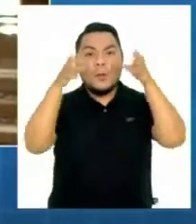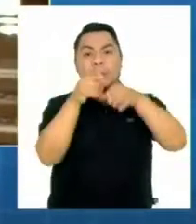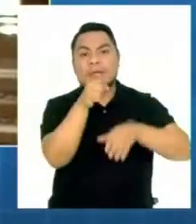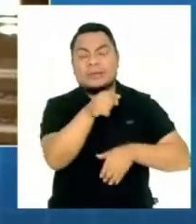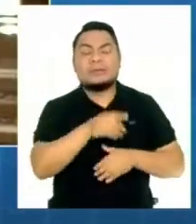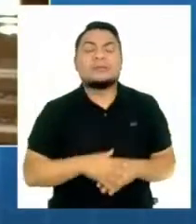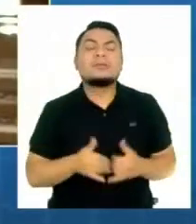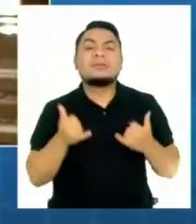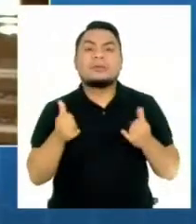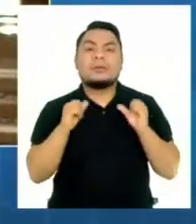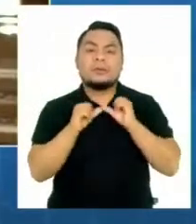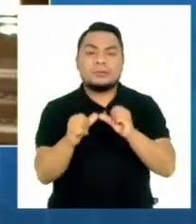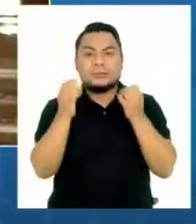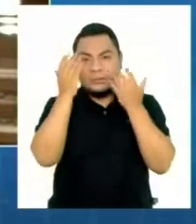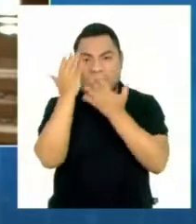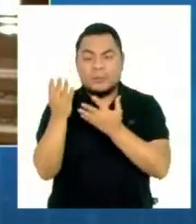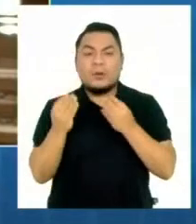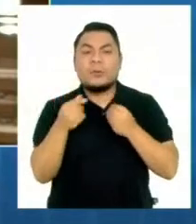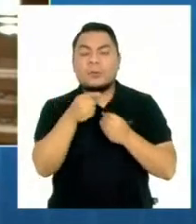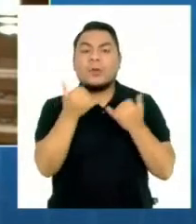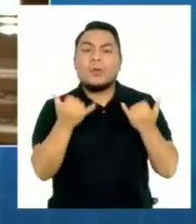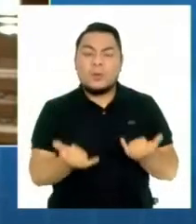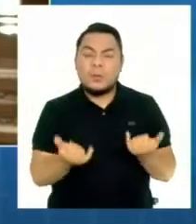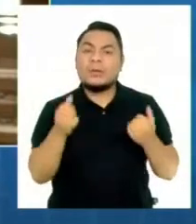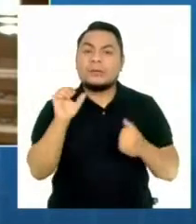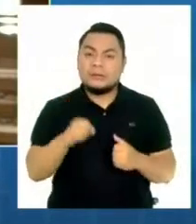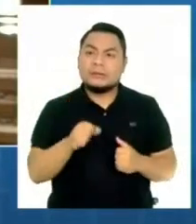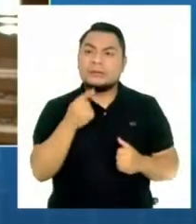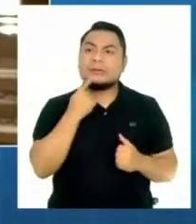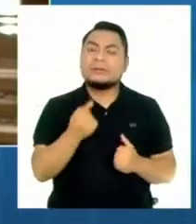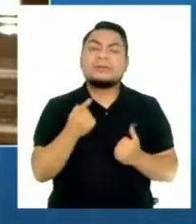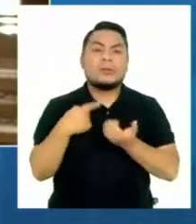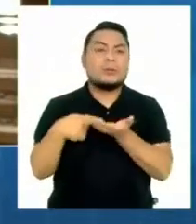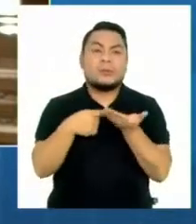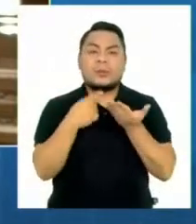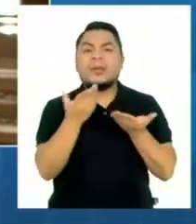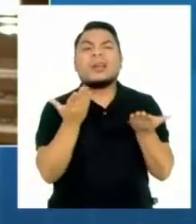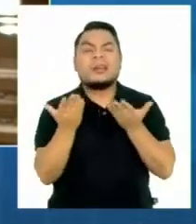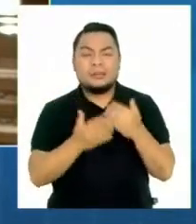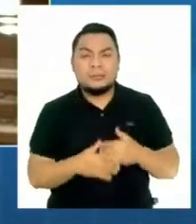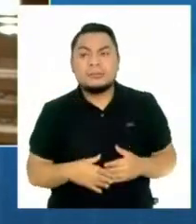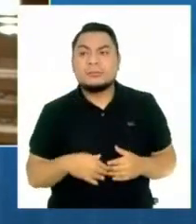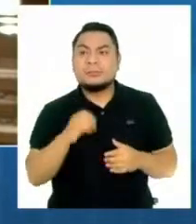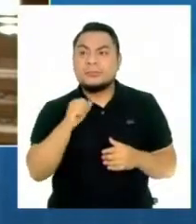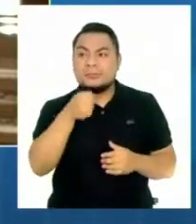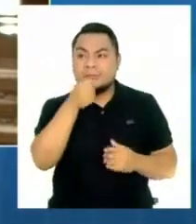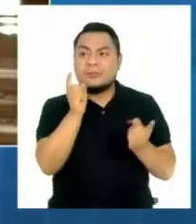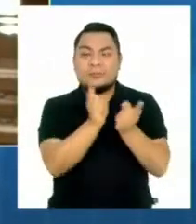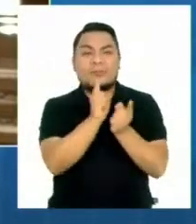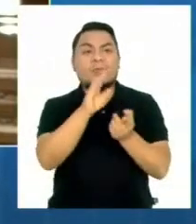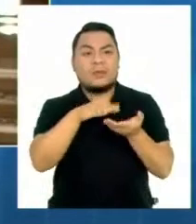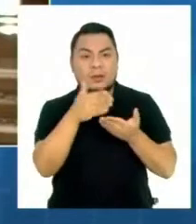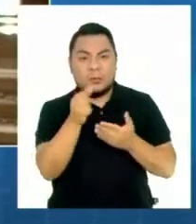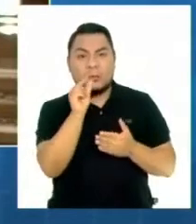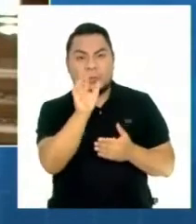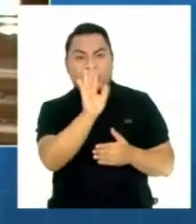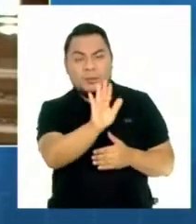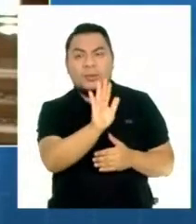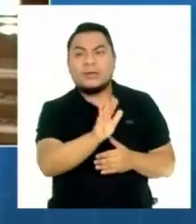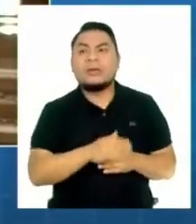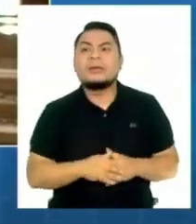la República. Vamos a seguir a la espera porque se mencionó que hoy sí o sí tendríamos canciller, Así es, vamos a seguir en cualquier momento, ¿no? Entonces